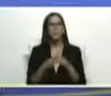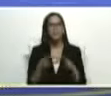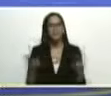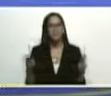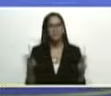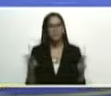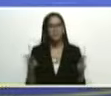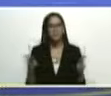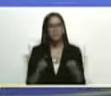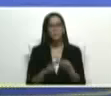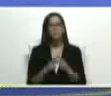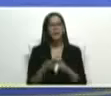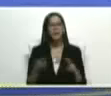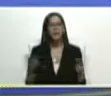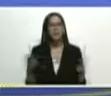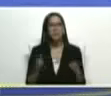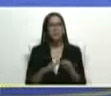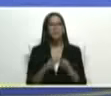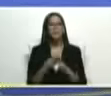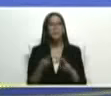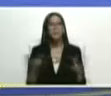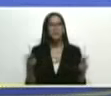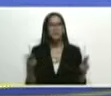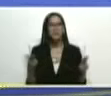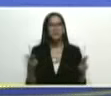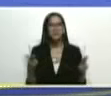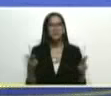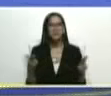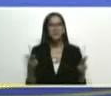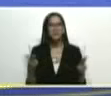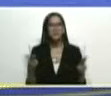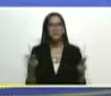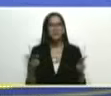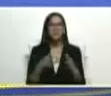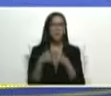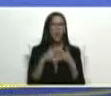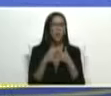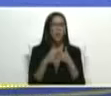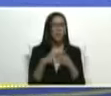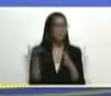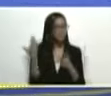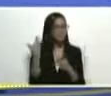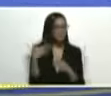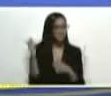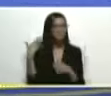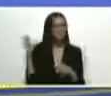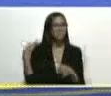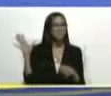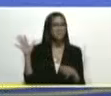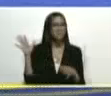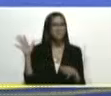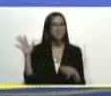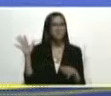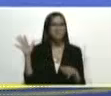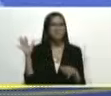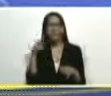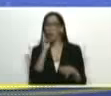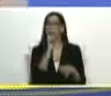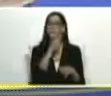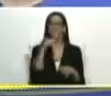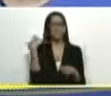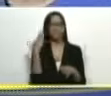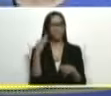paz paz el imperio haya ellos haya ellos los apellidos